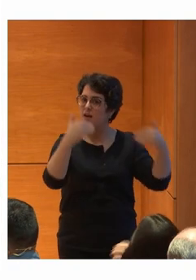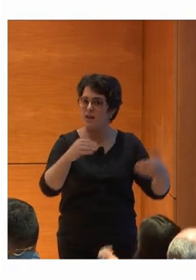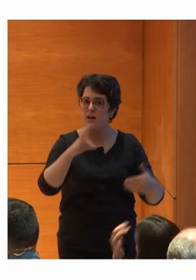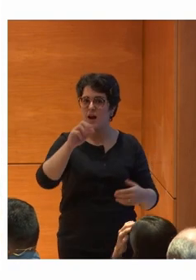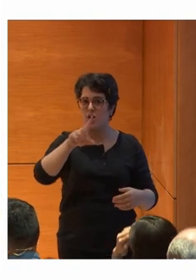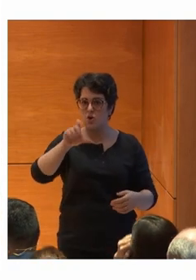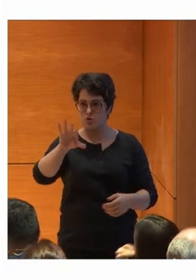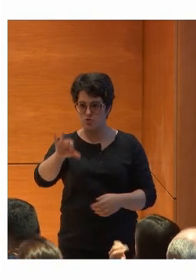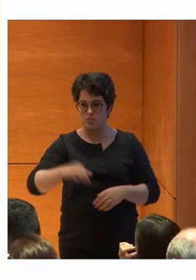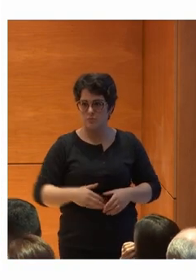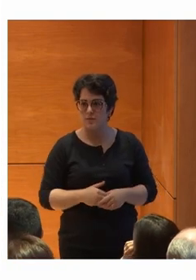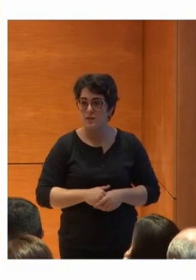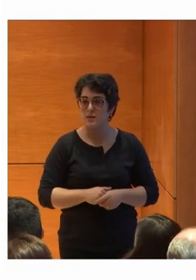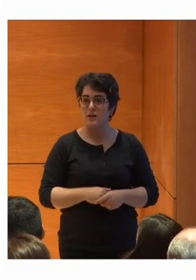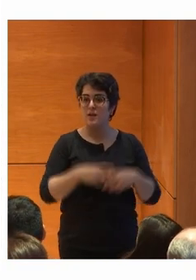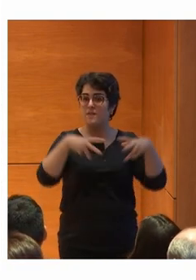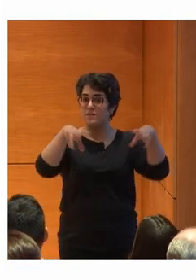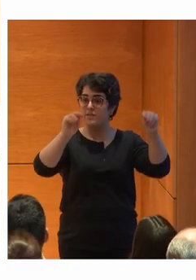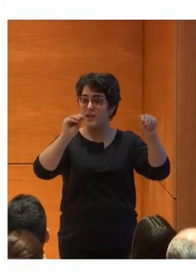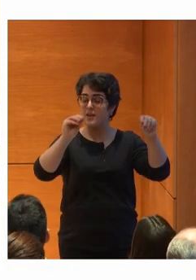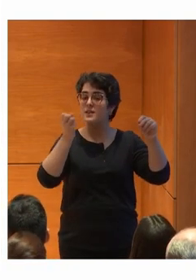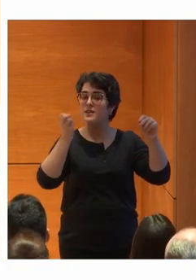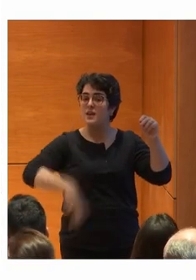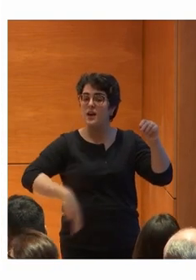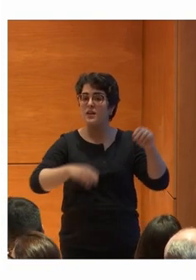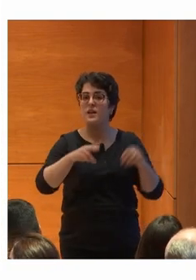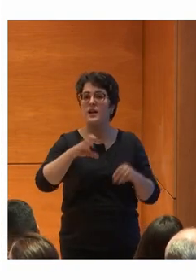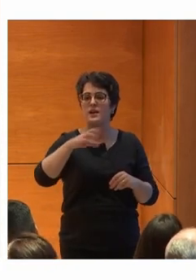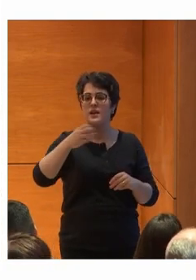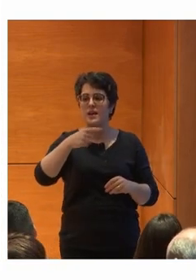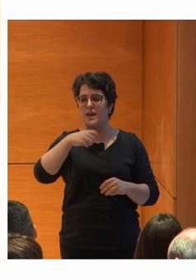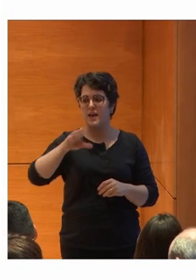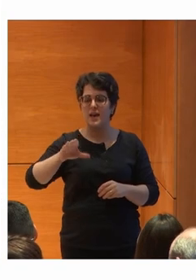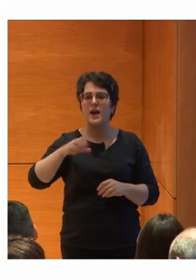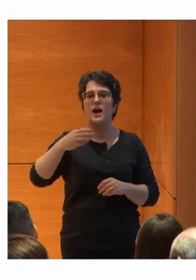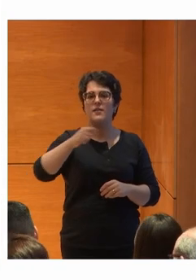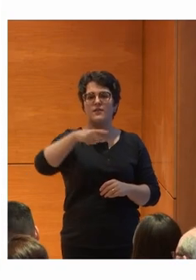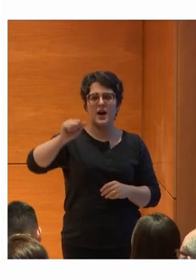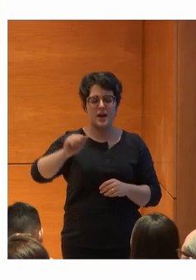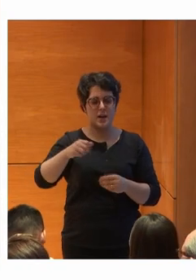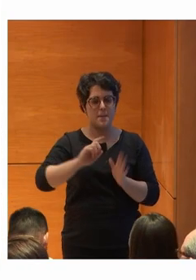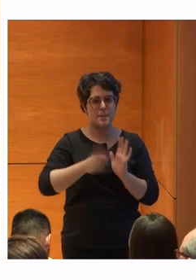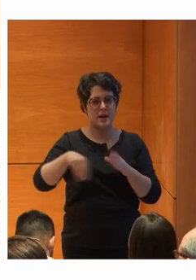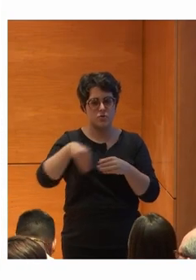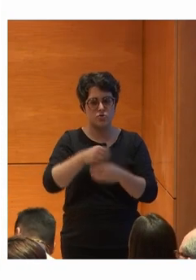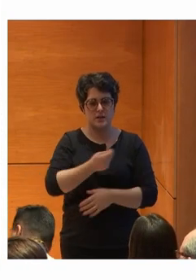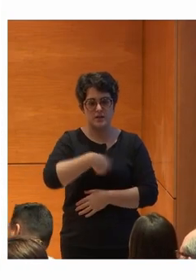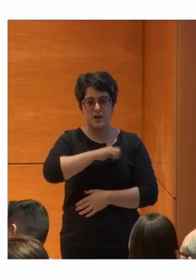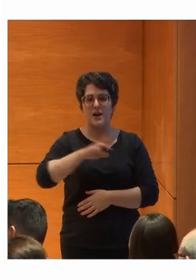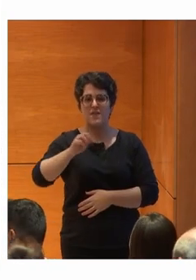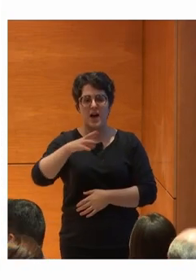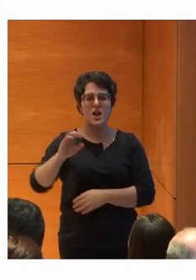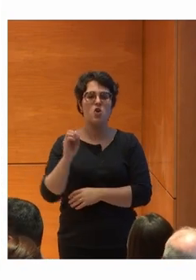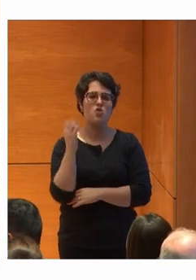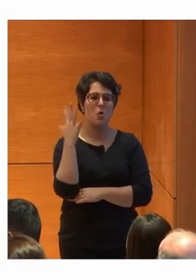Gracias Carlos El broche final Lo ponen Enrique Galván Director de Plena Inclusión España Y Rafael Robledo